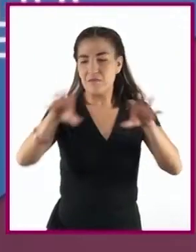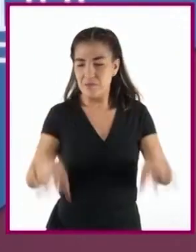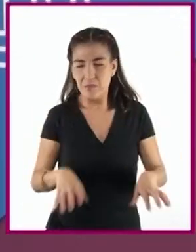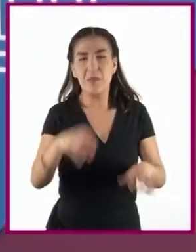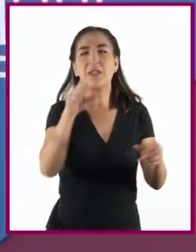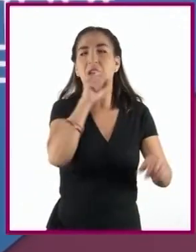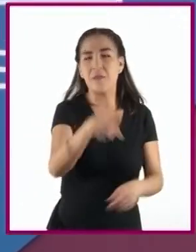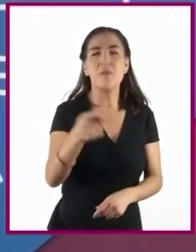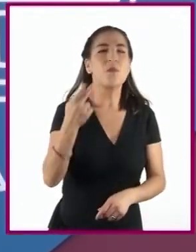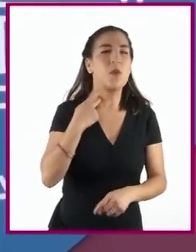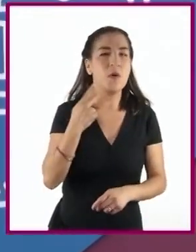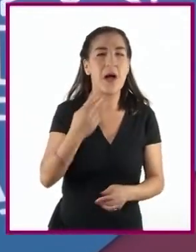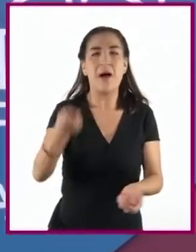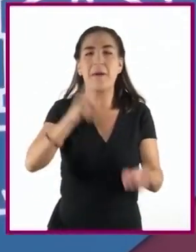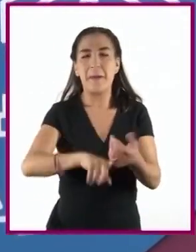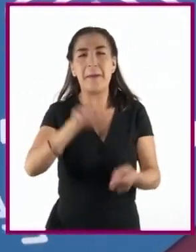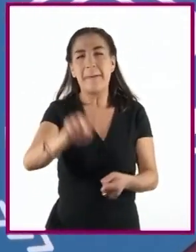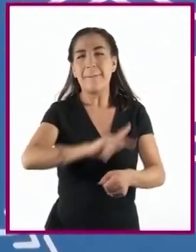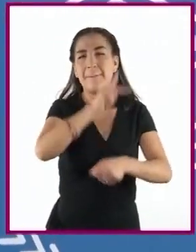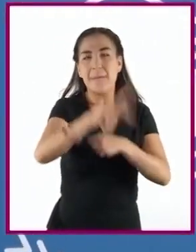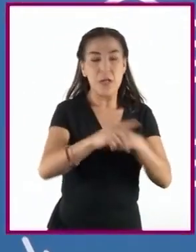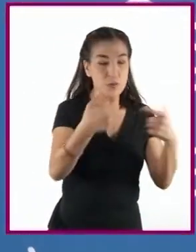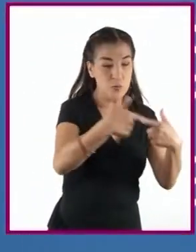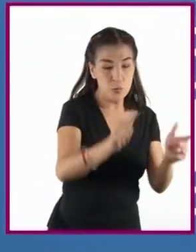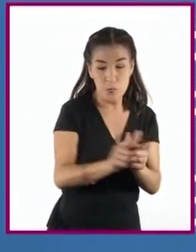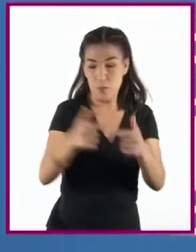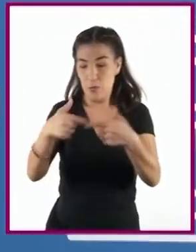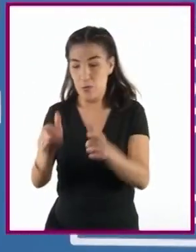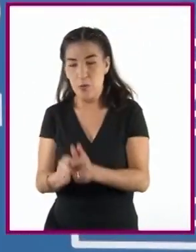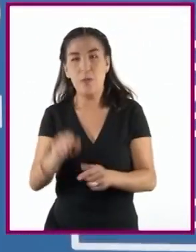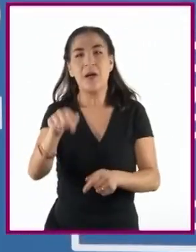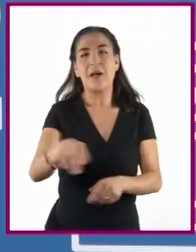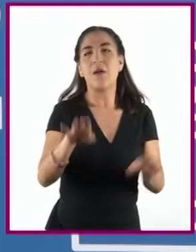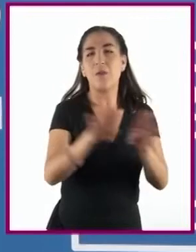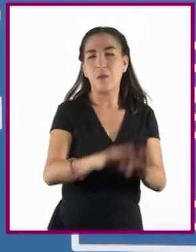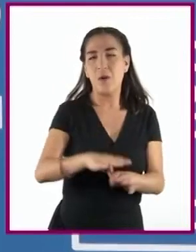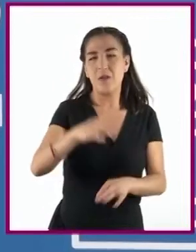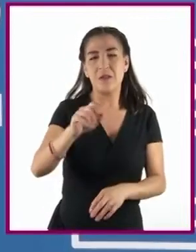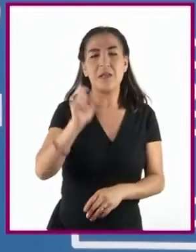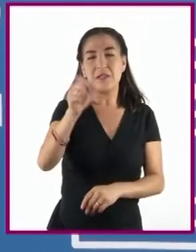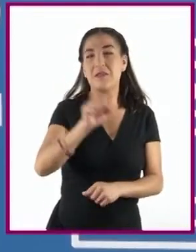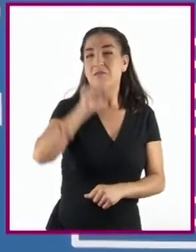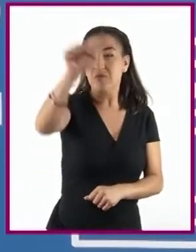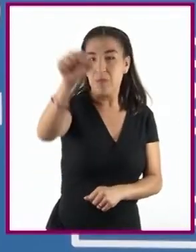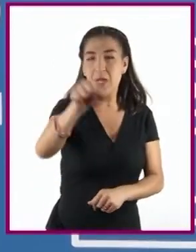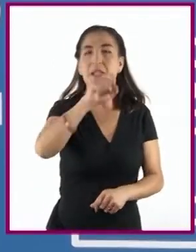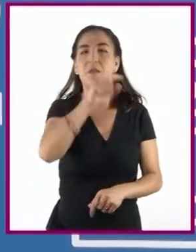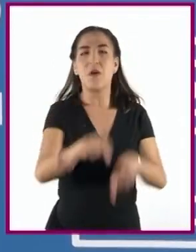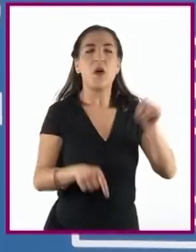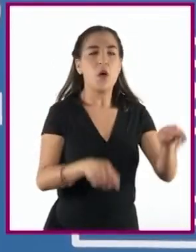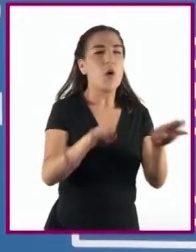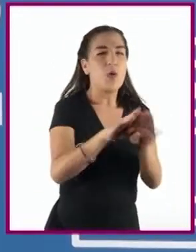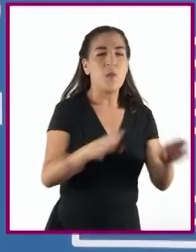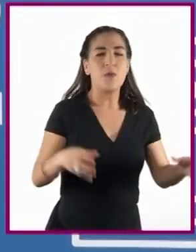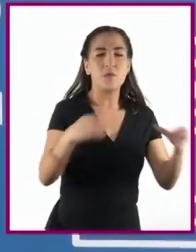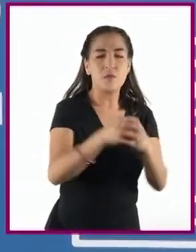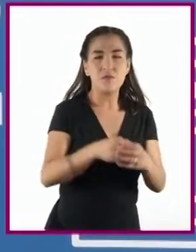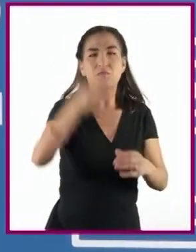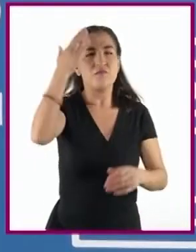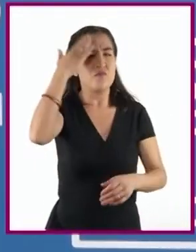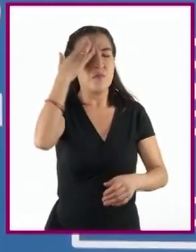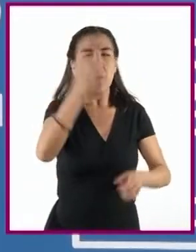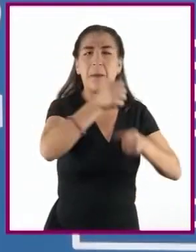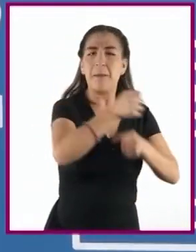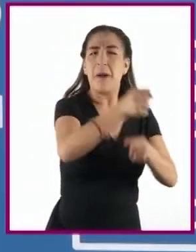entre los países que se agruparon entre el bloque occidental capitalista y el bloque del este comunista. Este